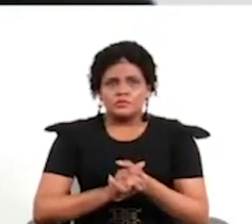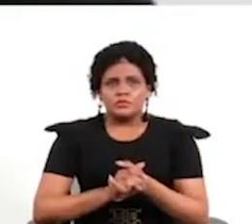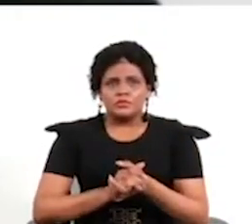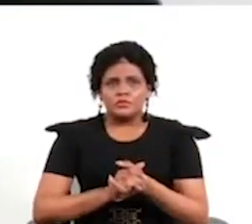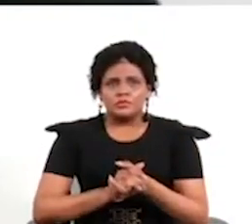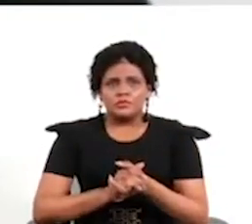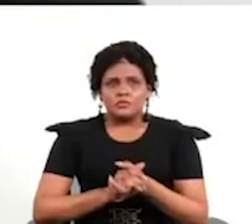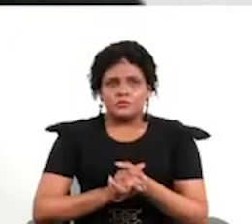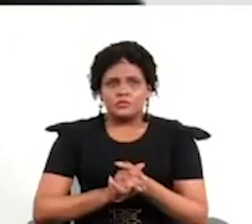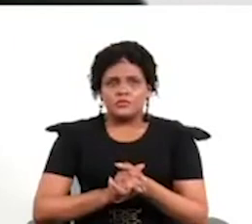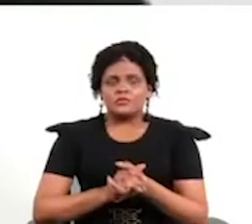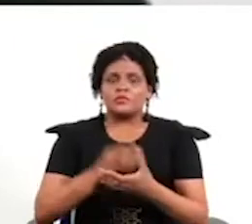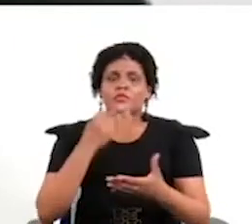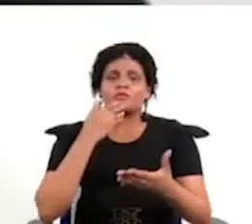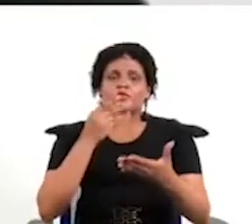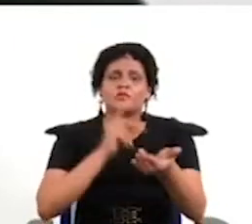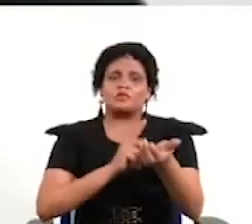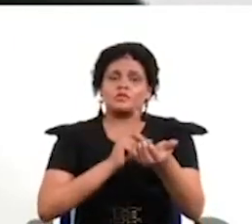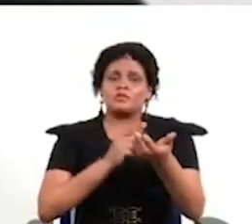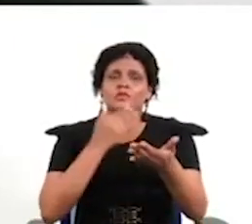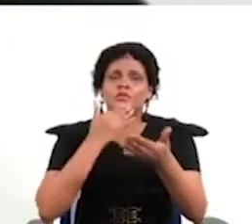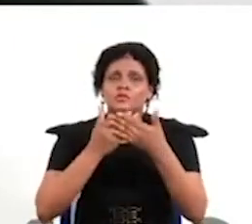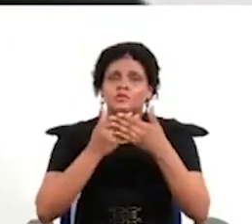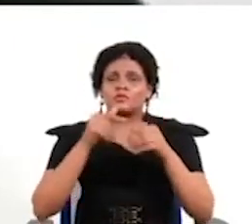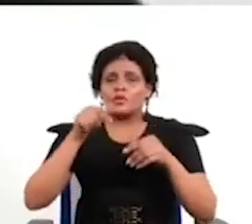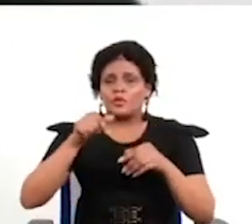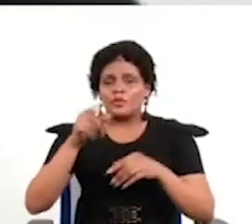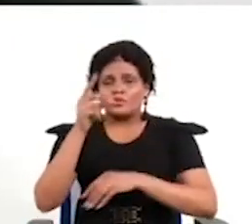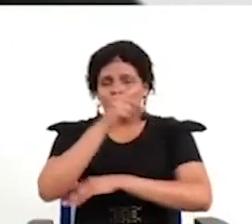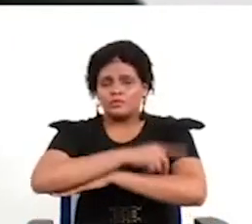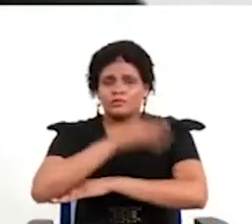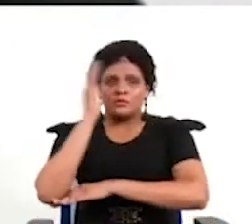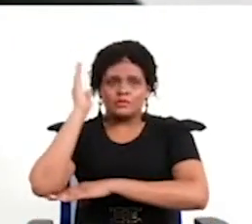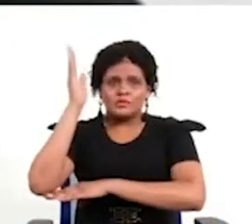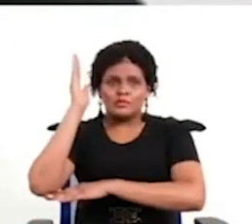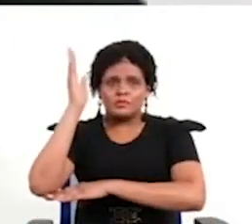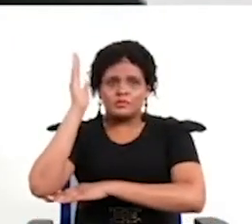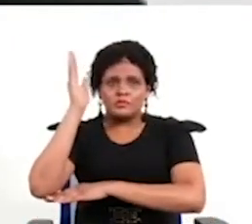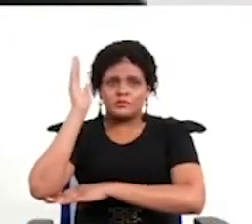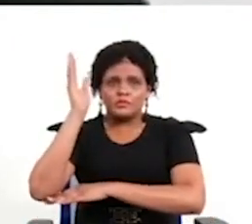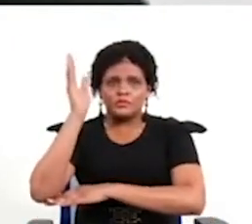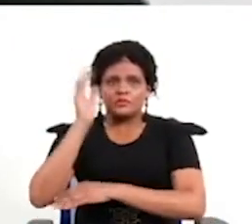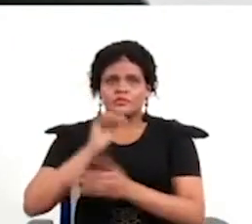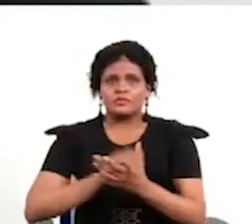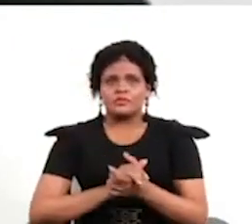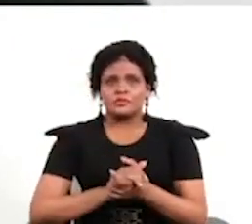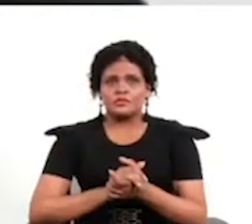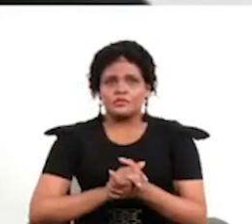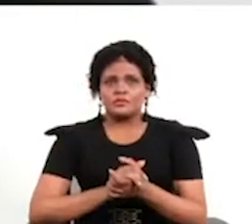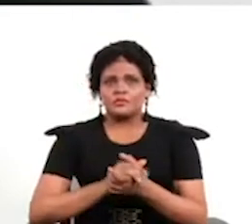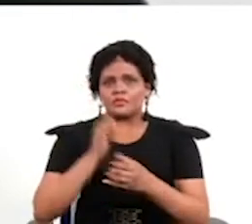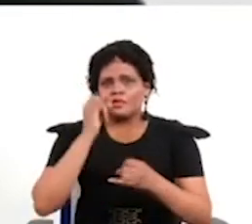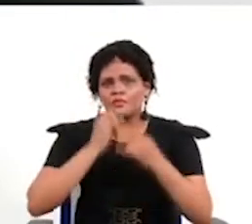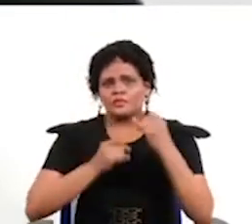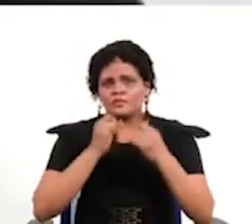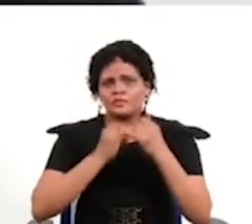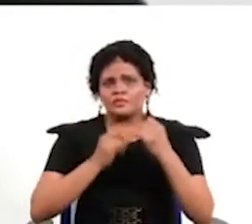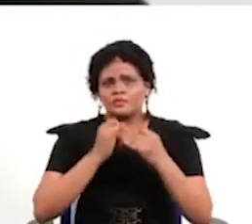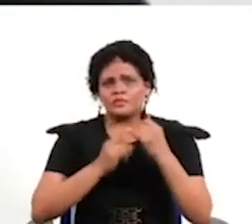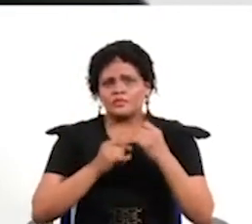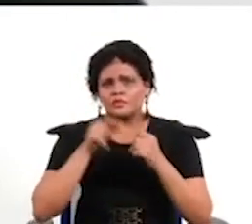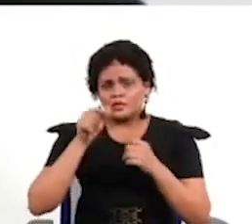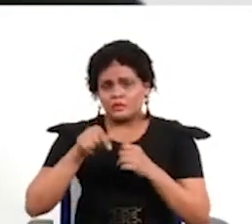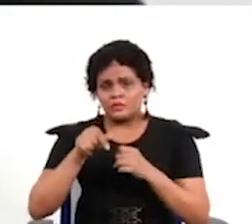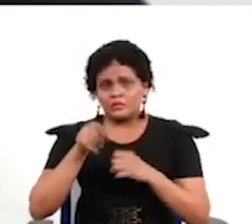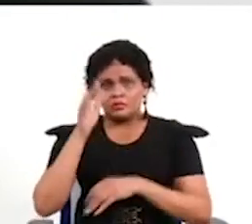Doctora muchísimas gracias la verdad que sus intervenciones han sido todas muy iluminadoras al final de estas